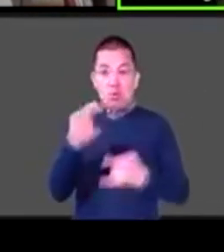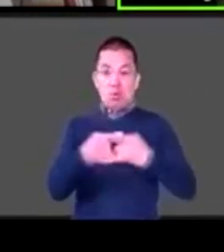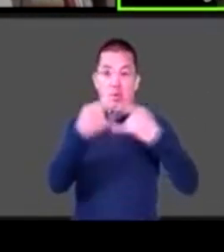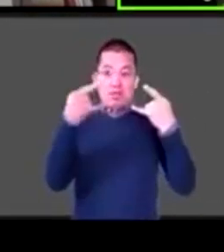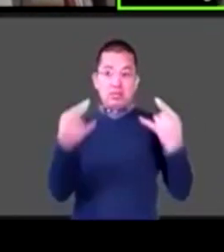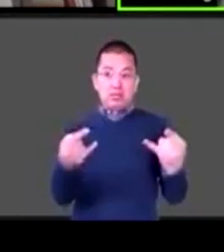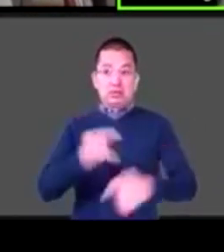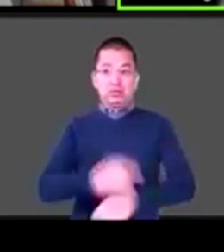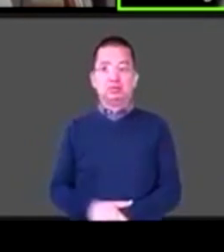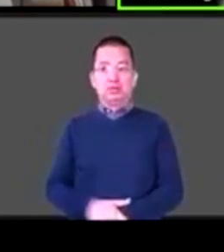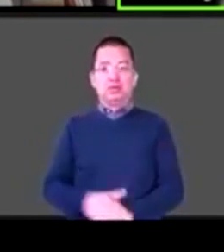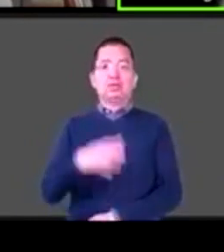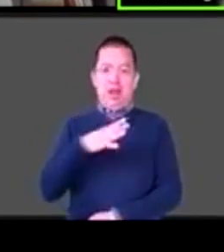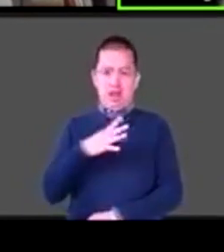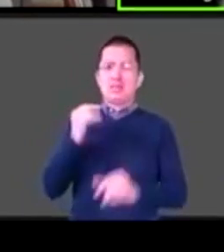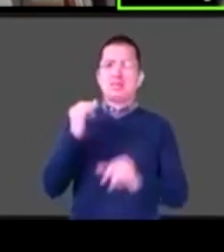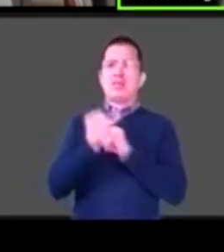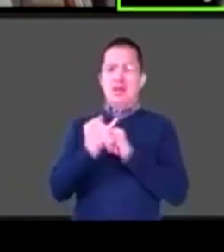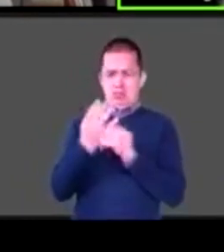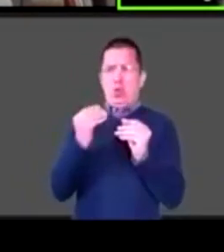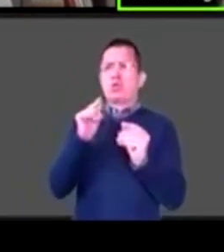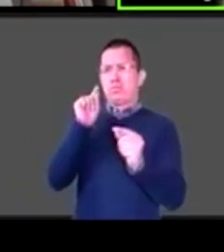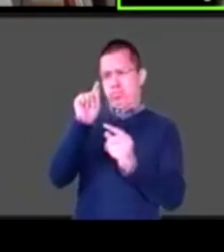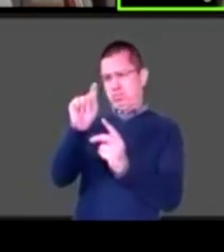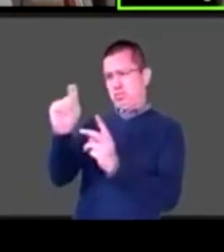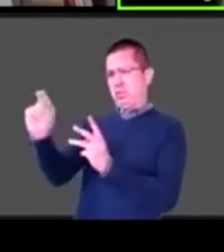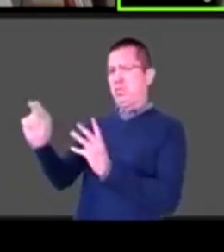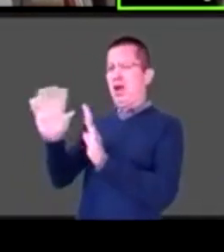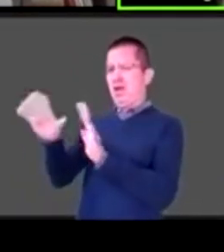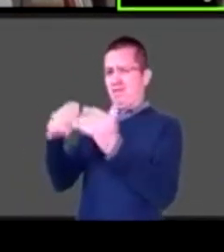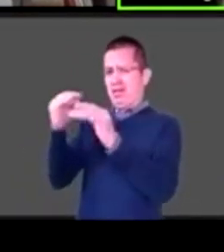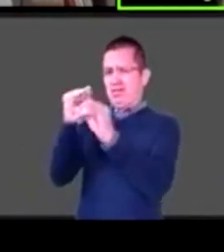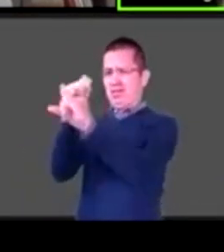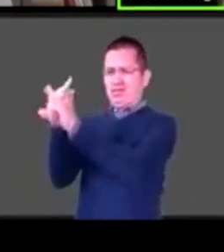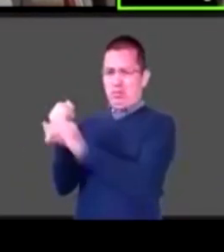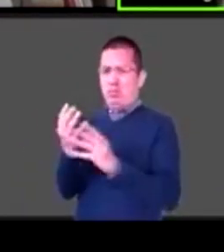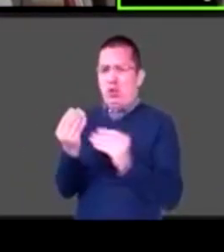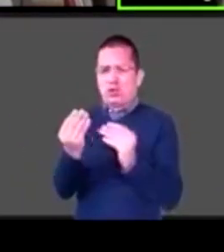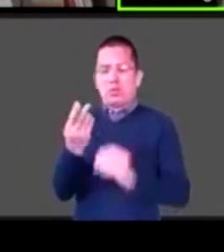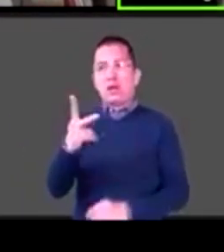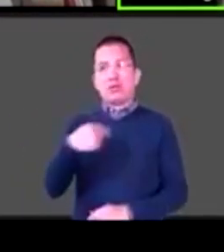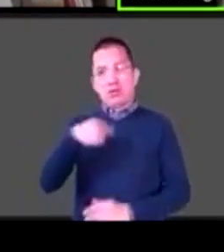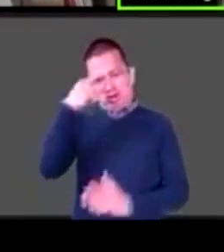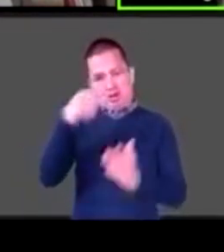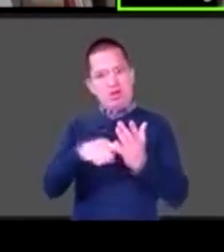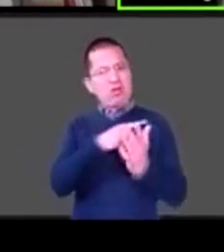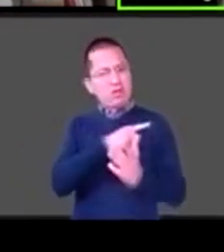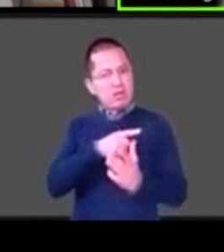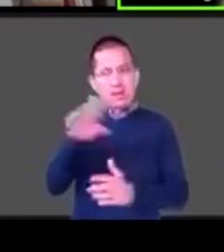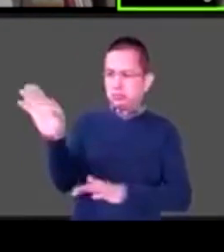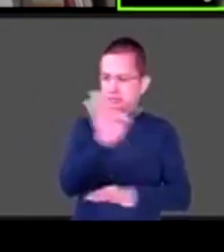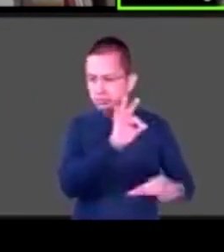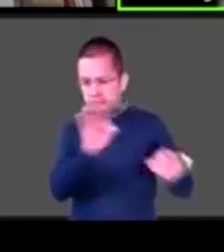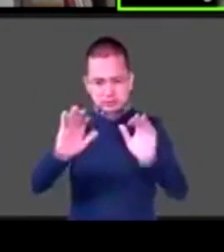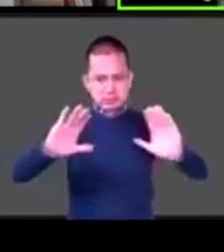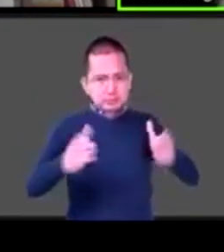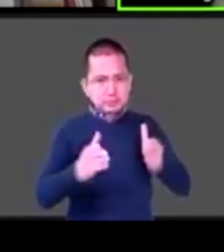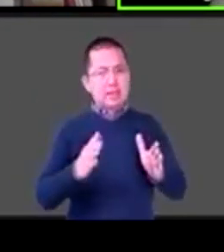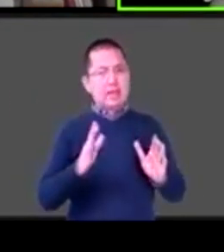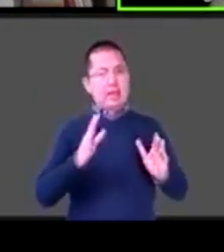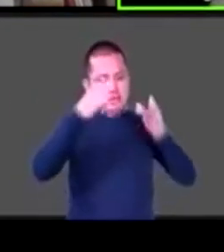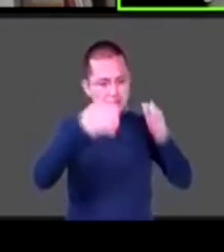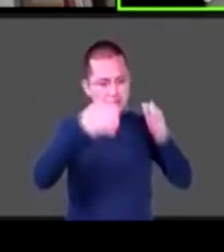recursos para sobre todo personas con discapacidad intelectual. Hay muchos cuentos que, donde